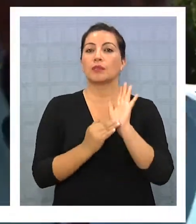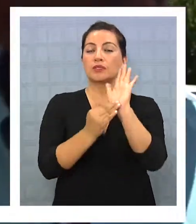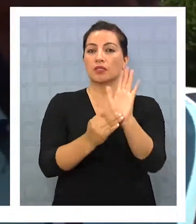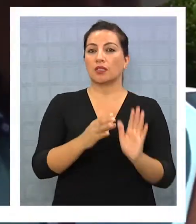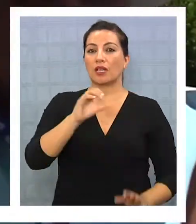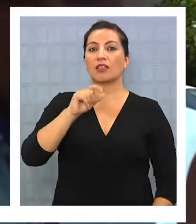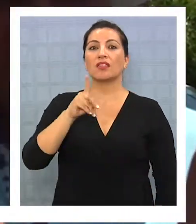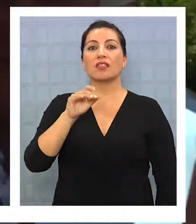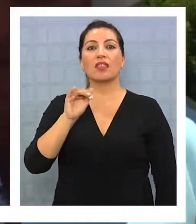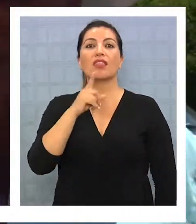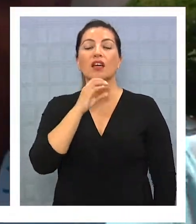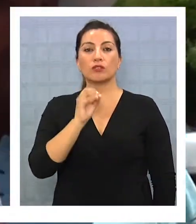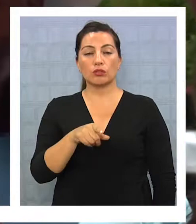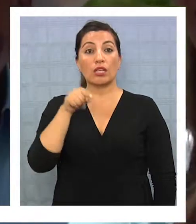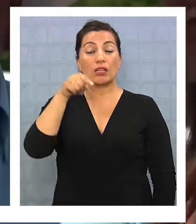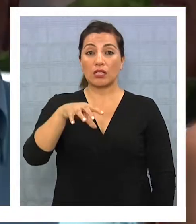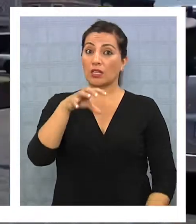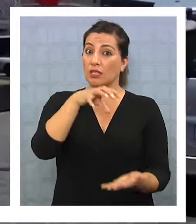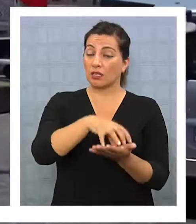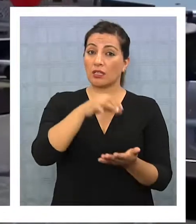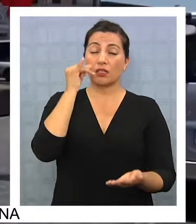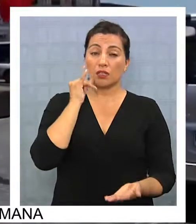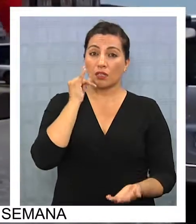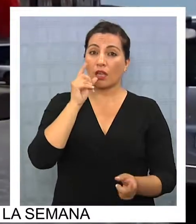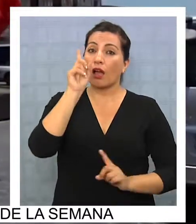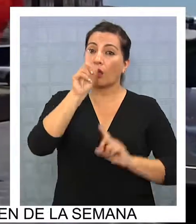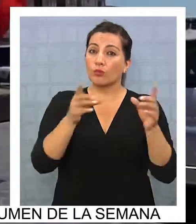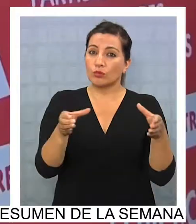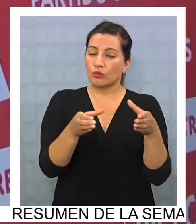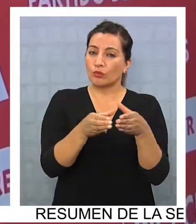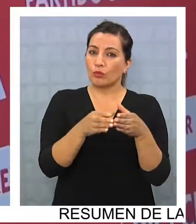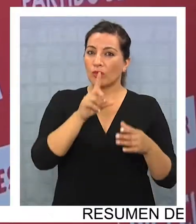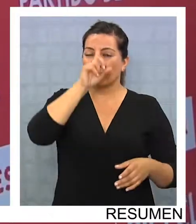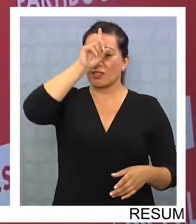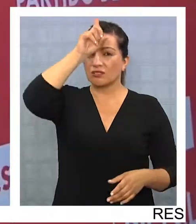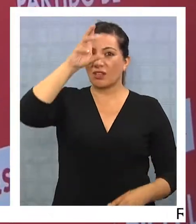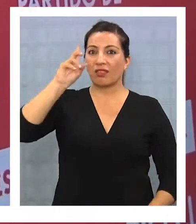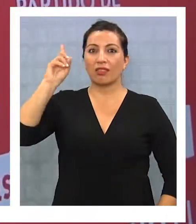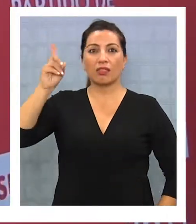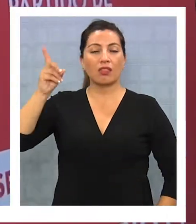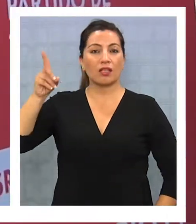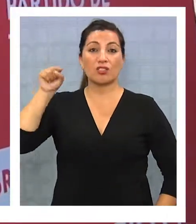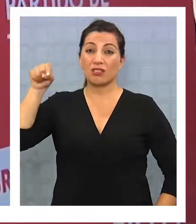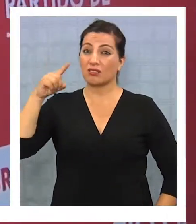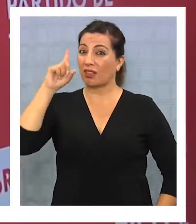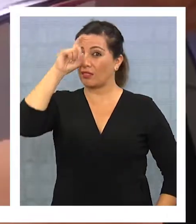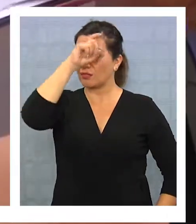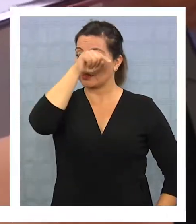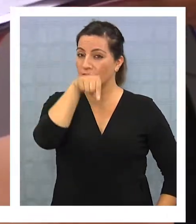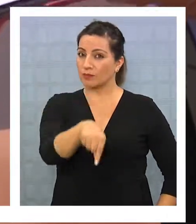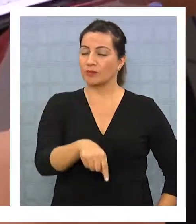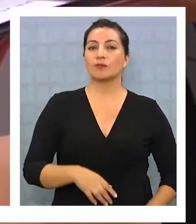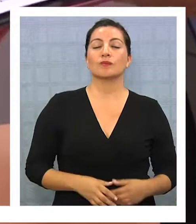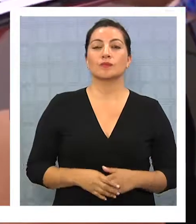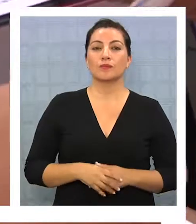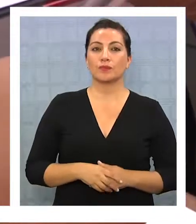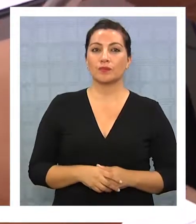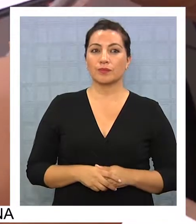presentar candidatos. En nuestra región, la cosa para los partidos tradicionales de derecha parece complicada.